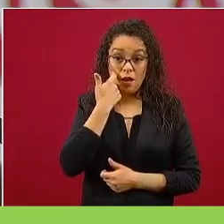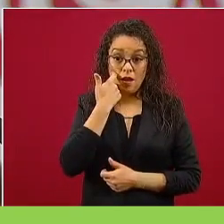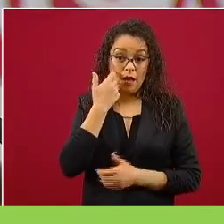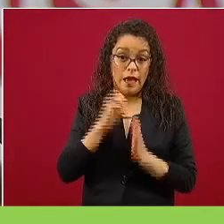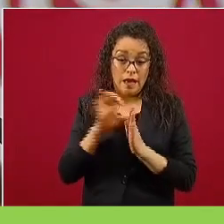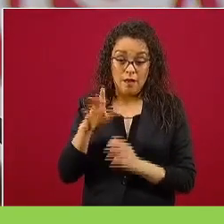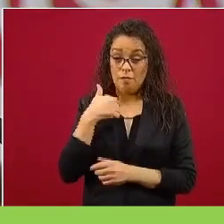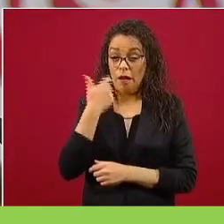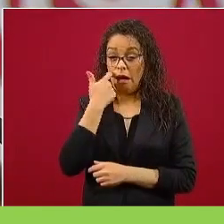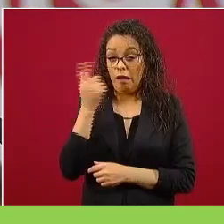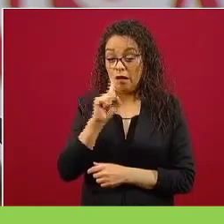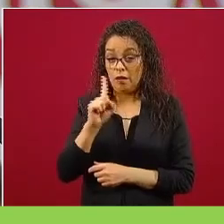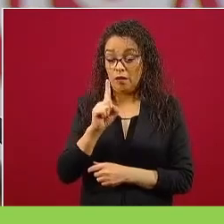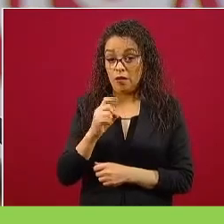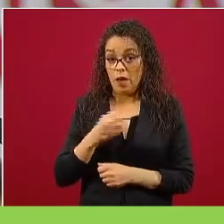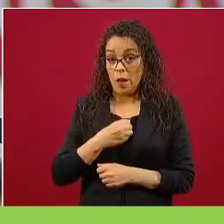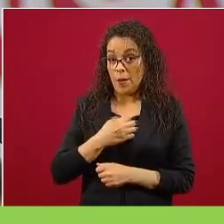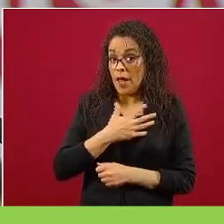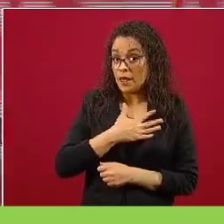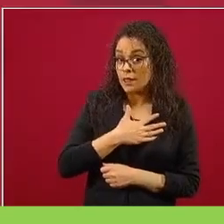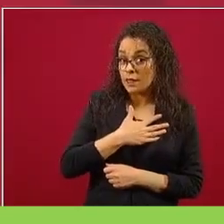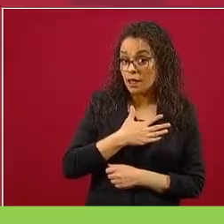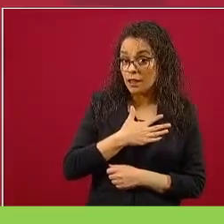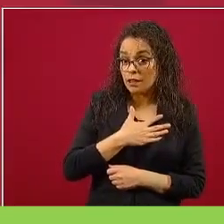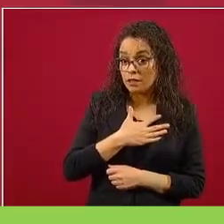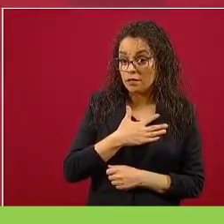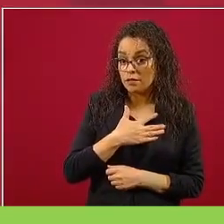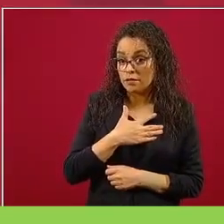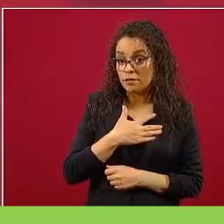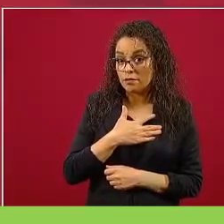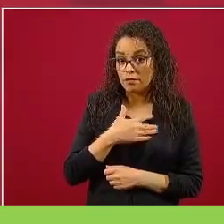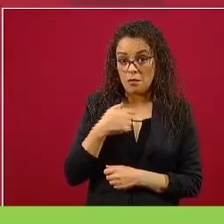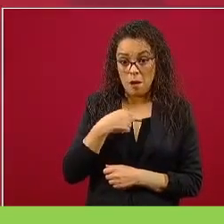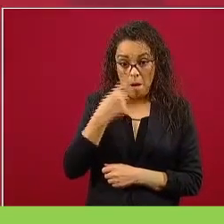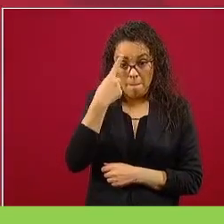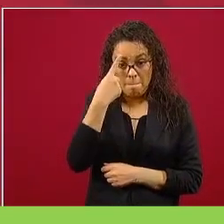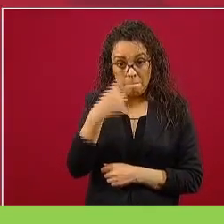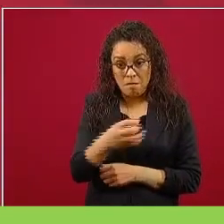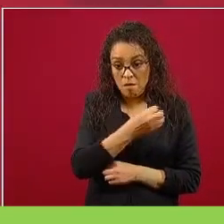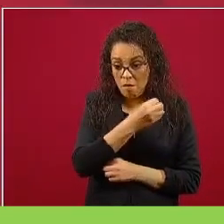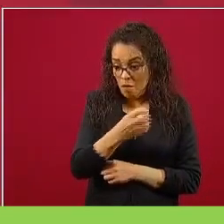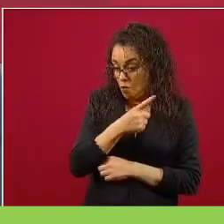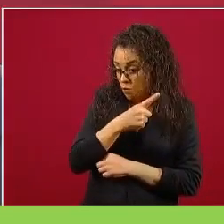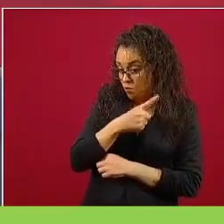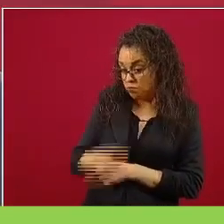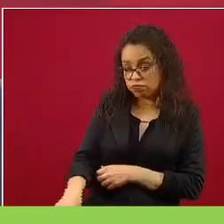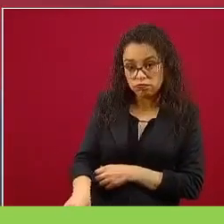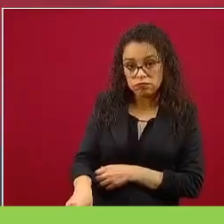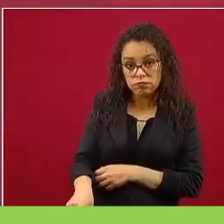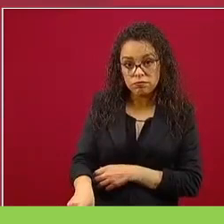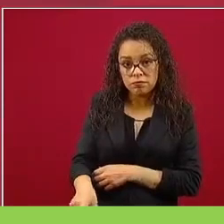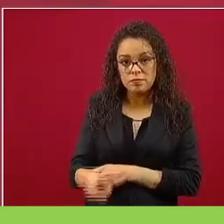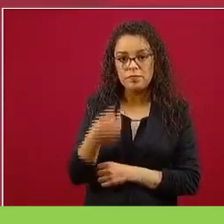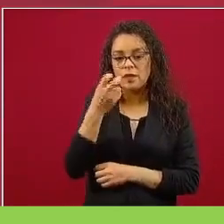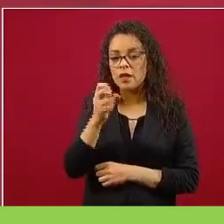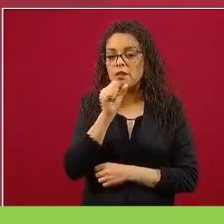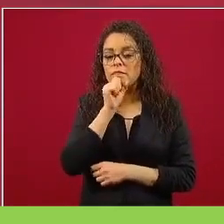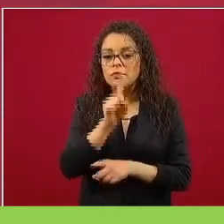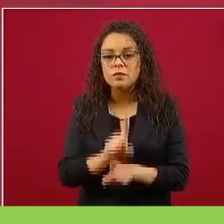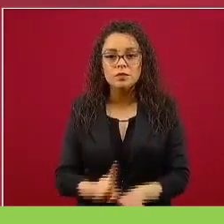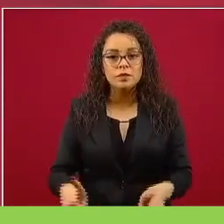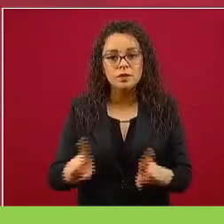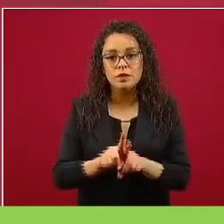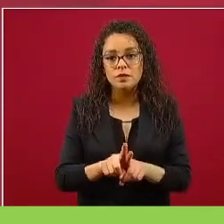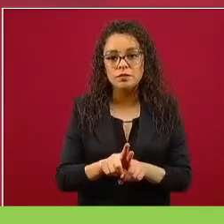con dictaduras, así también no quiero